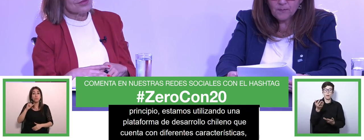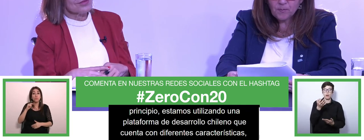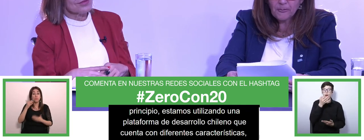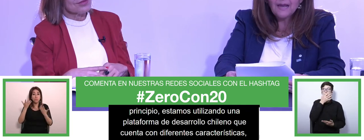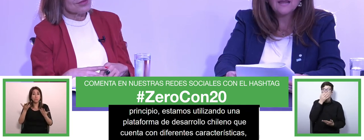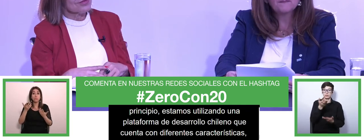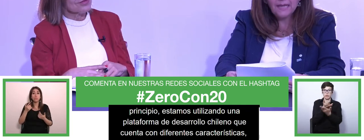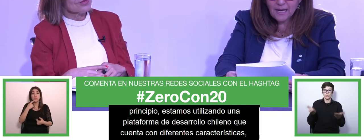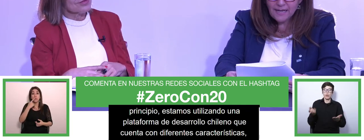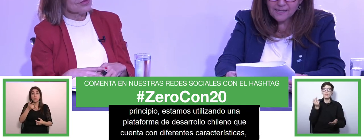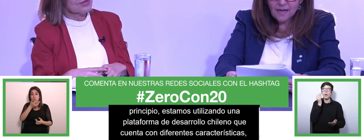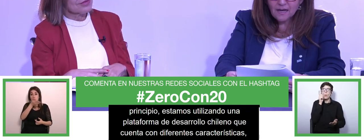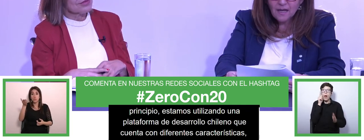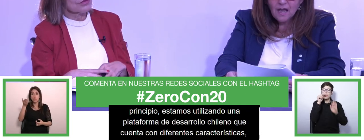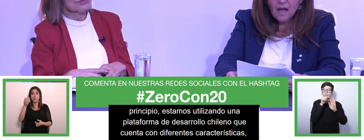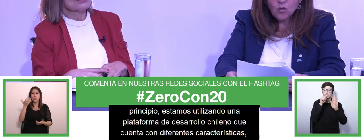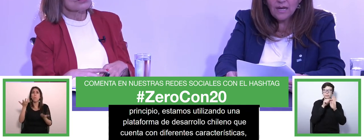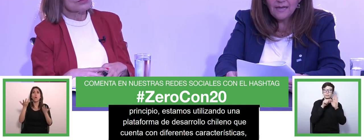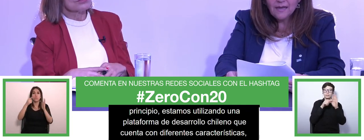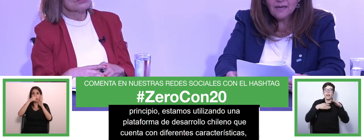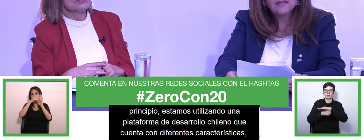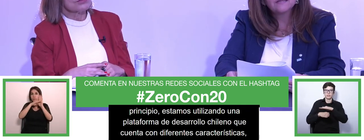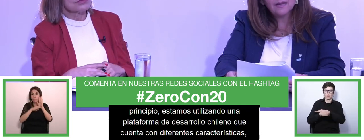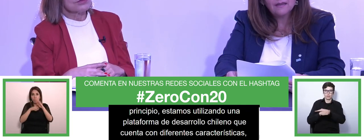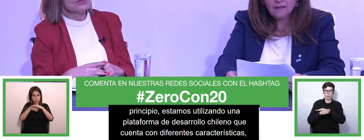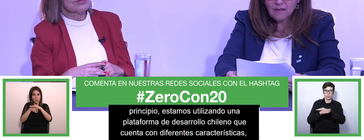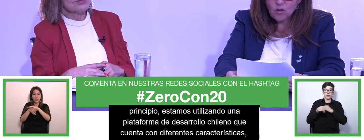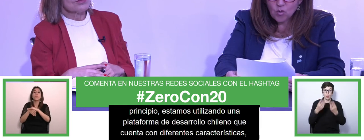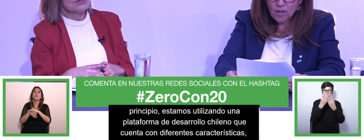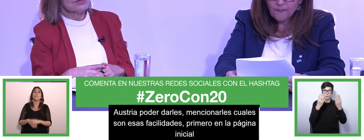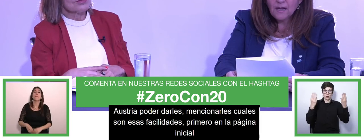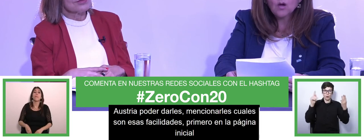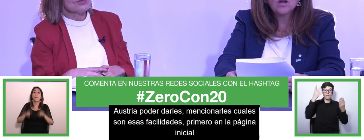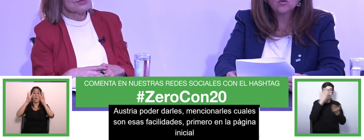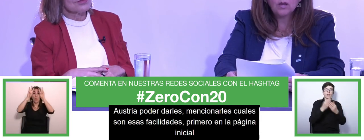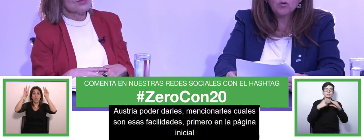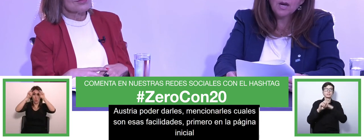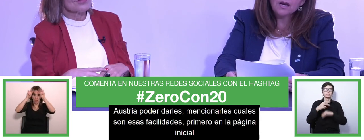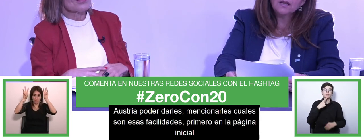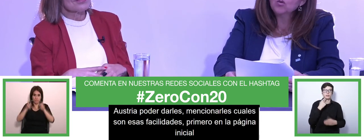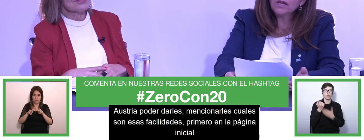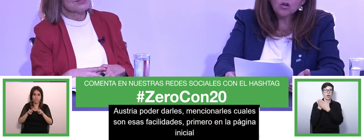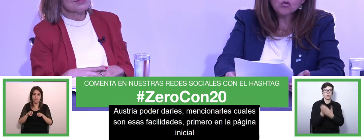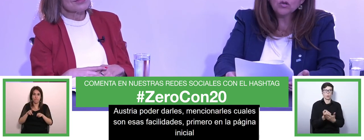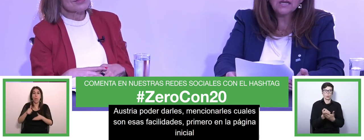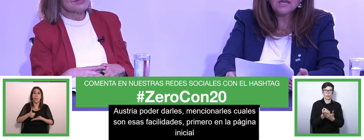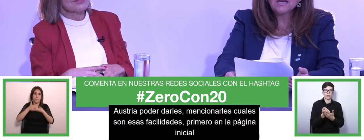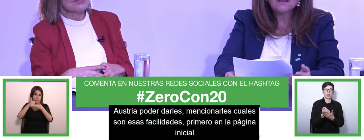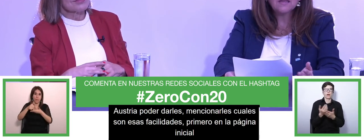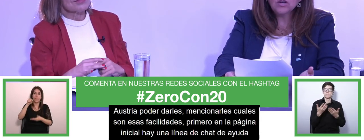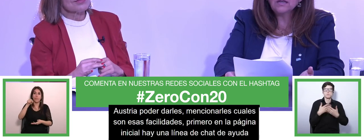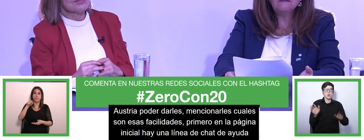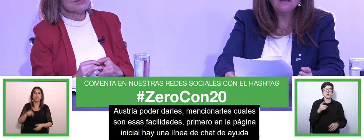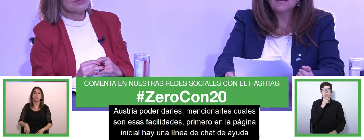en la página inicial hay una línea de chat de ayuda en la cual ustedes podrán cualquier consulta que